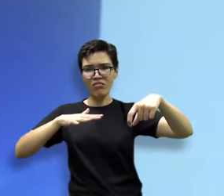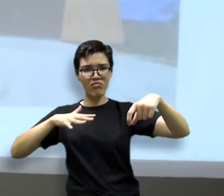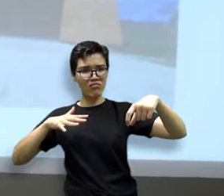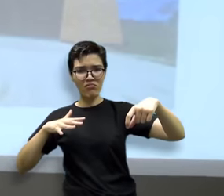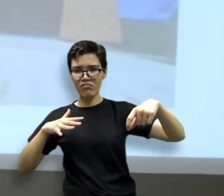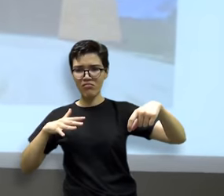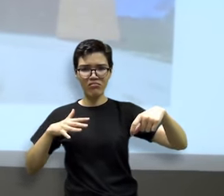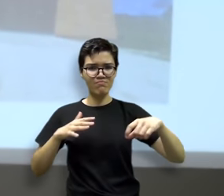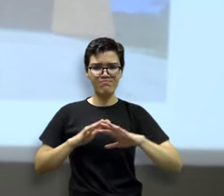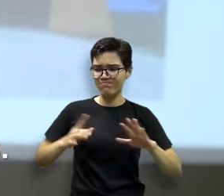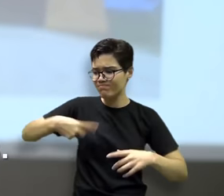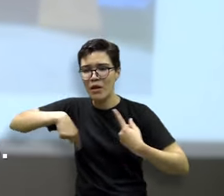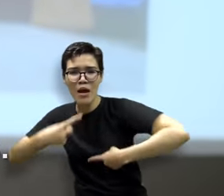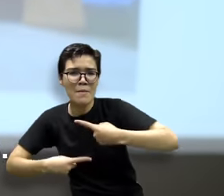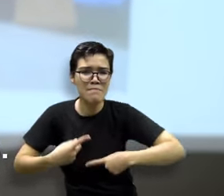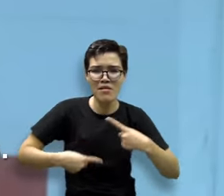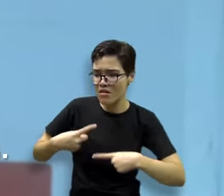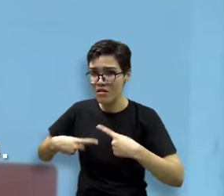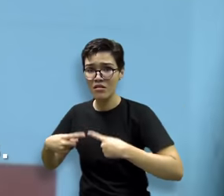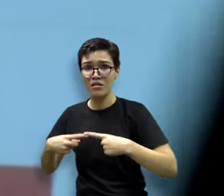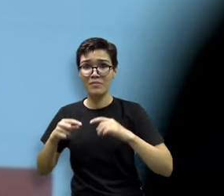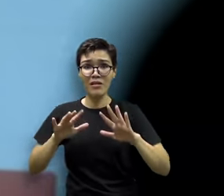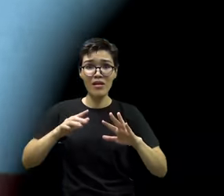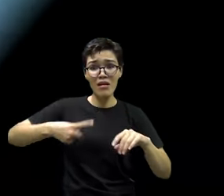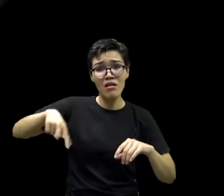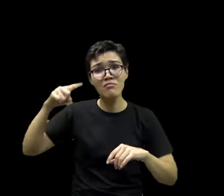Nos replegamos atrás. Tuvimos que hacer muchos cambios.